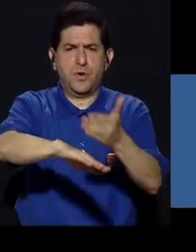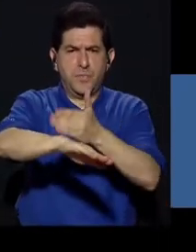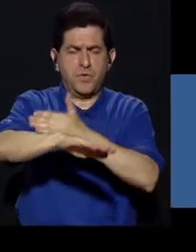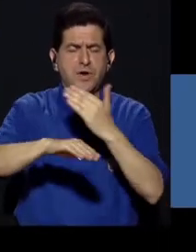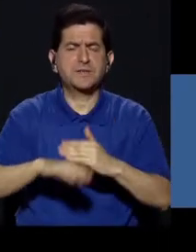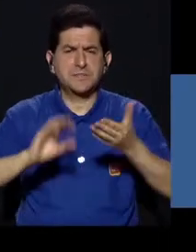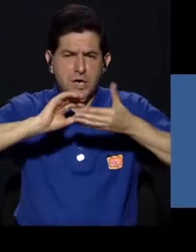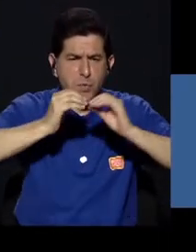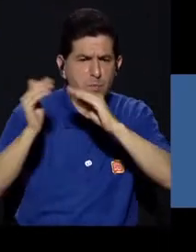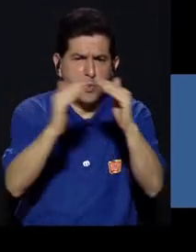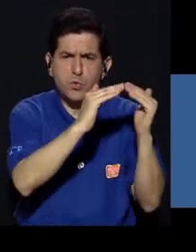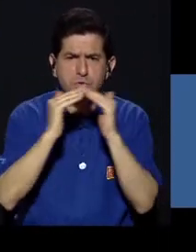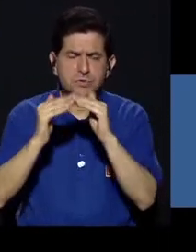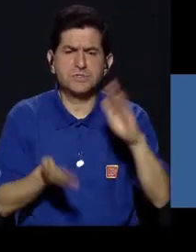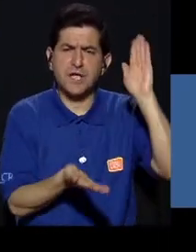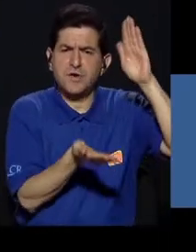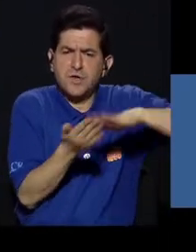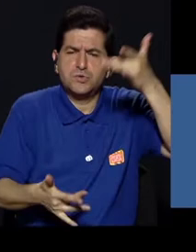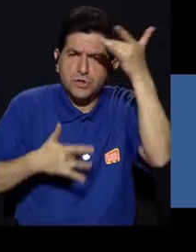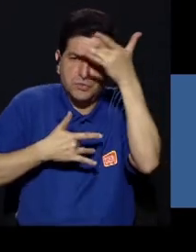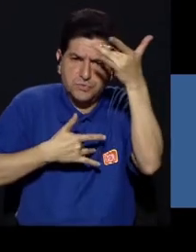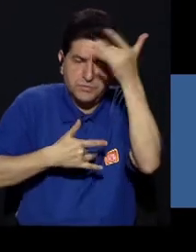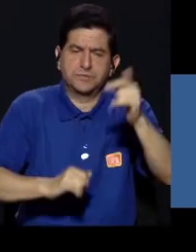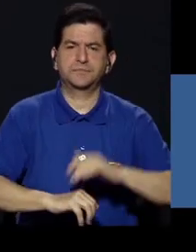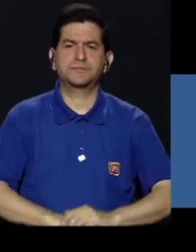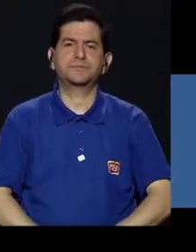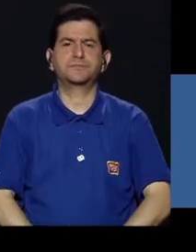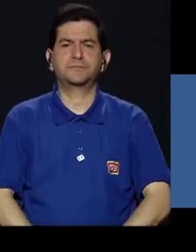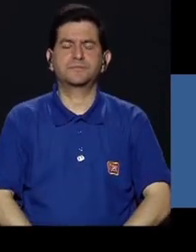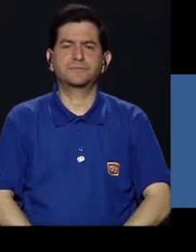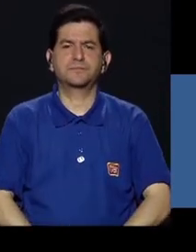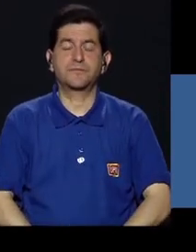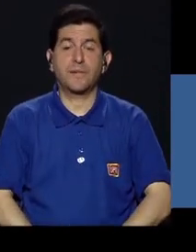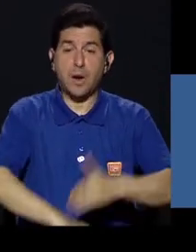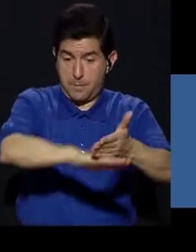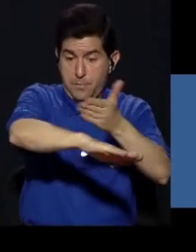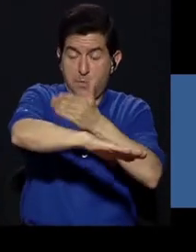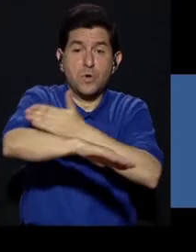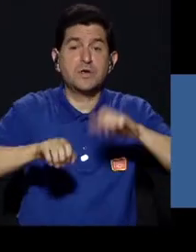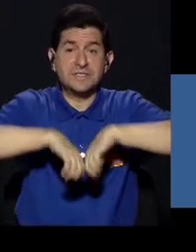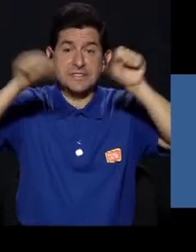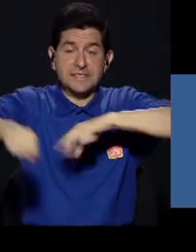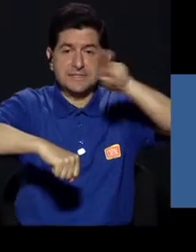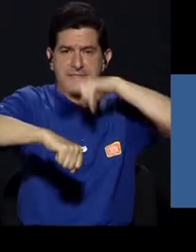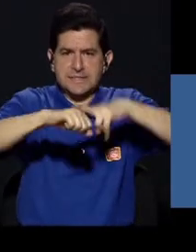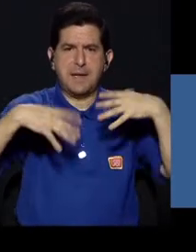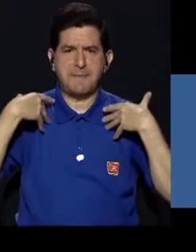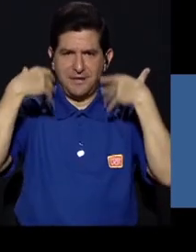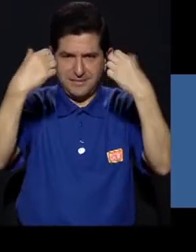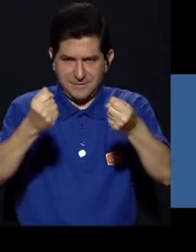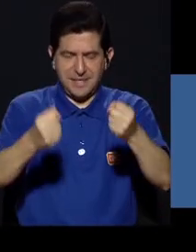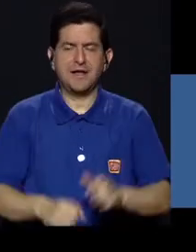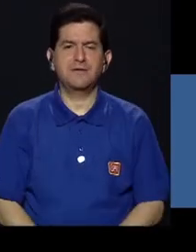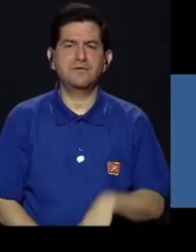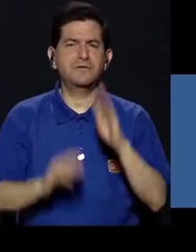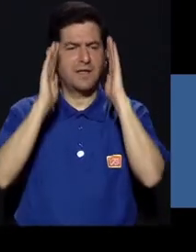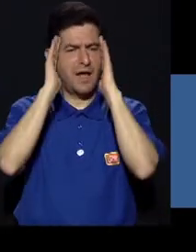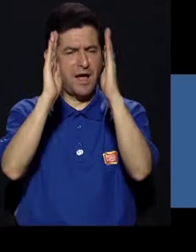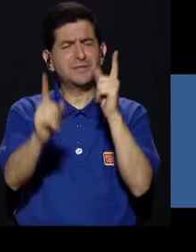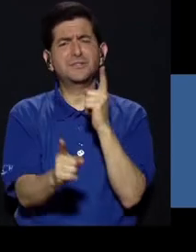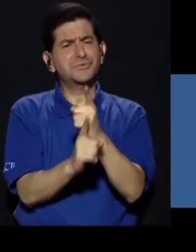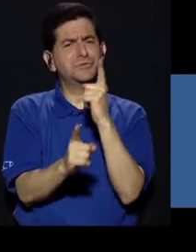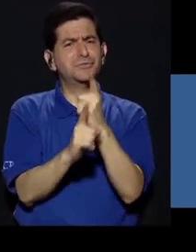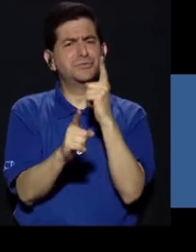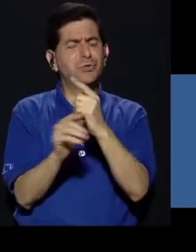indicadores de la población y reducir enfermedades. Mejoras en el Sistema Nacional de Salud para una atención